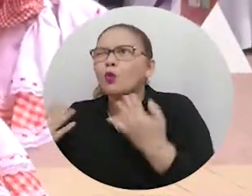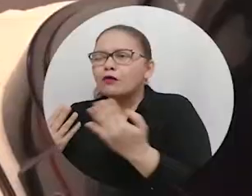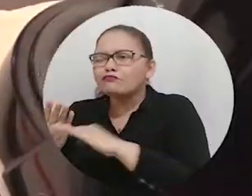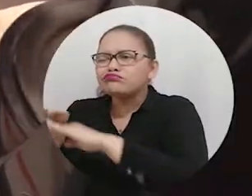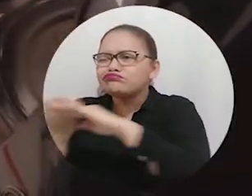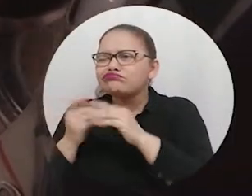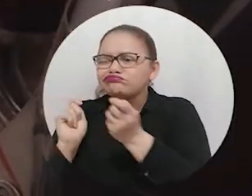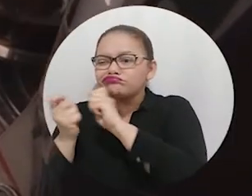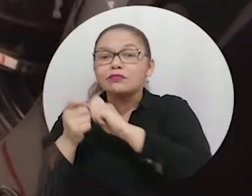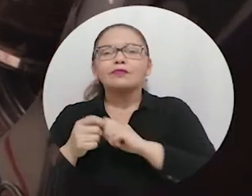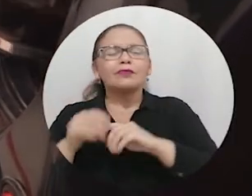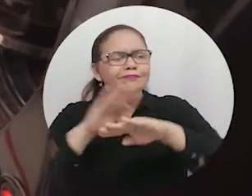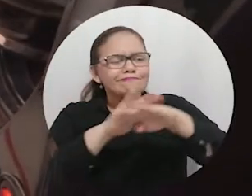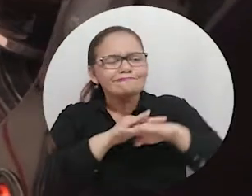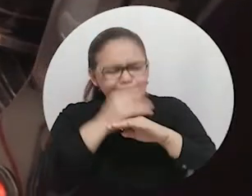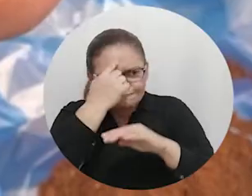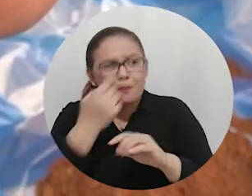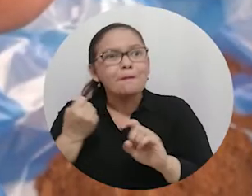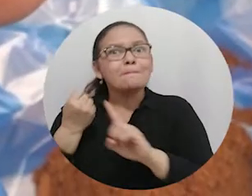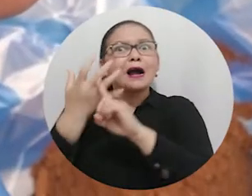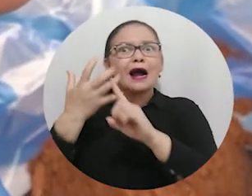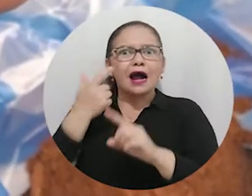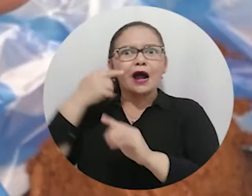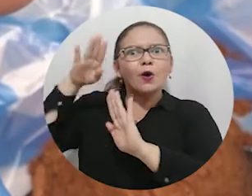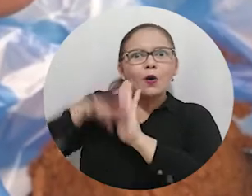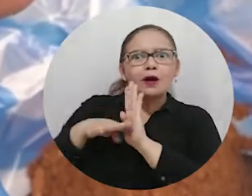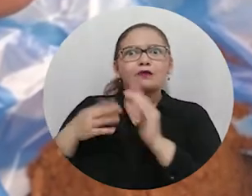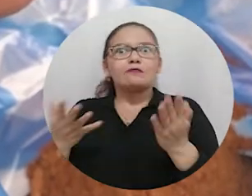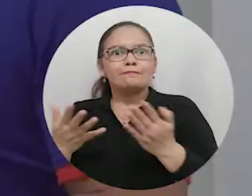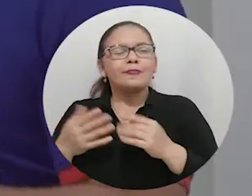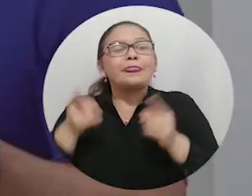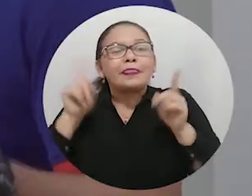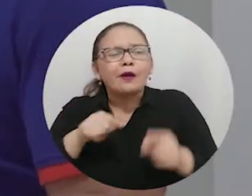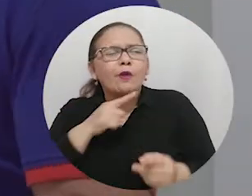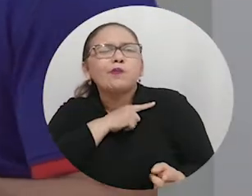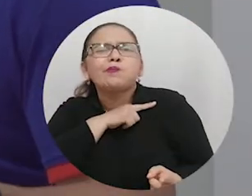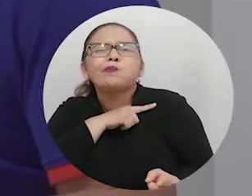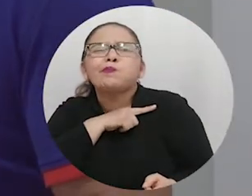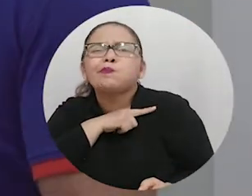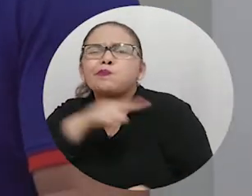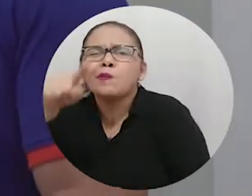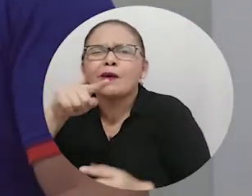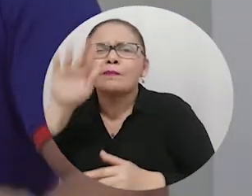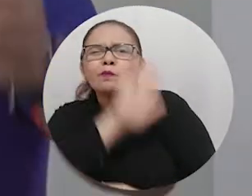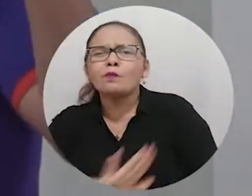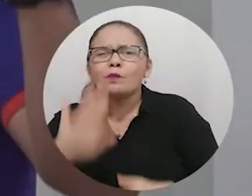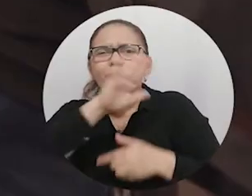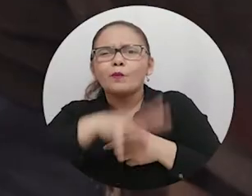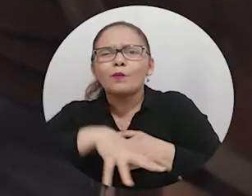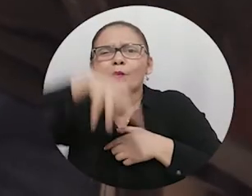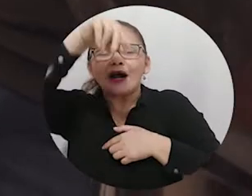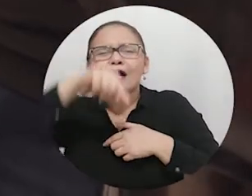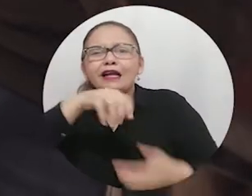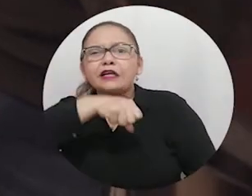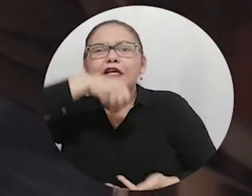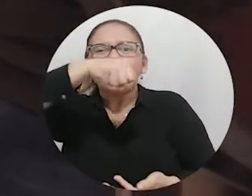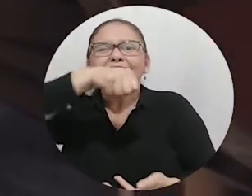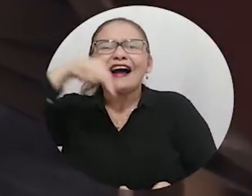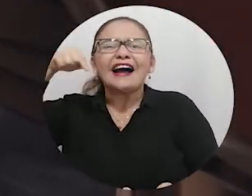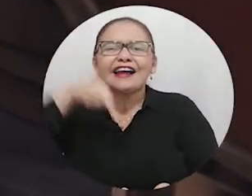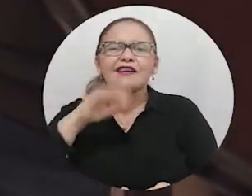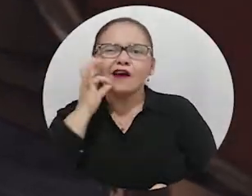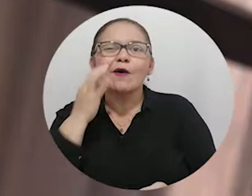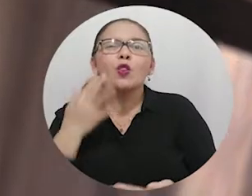Yo los invito a que diseñemos una línea de producto que compita para que la excusa del costo no sea y para que en cualquier termo que